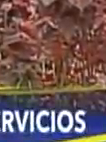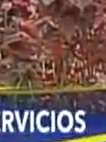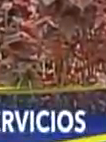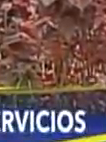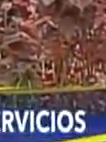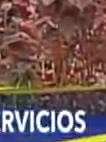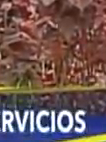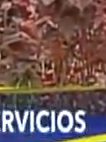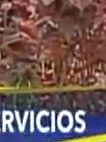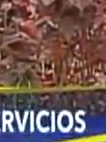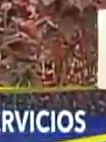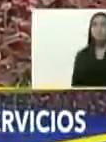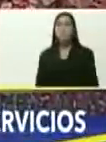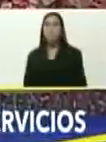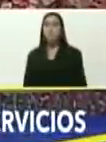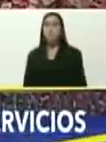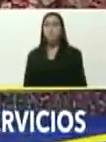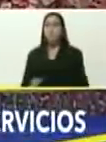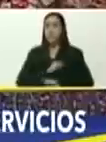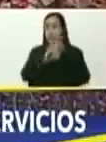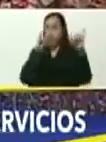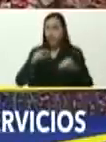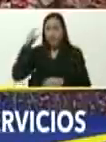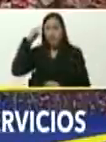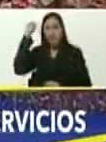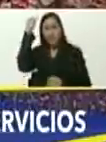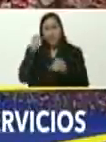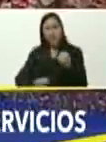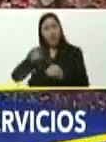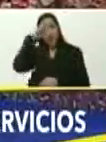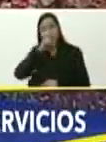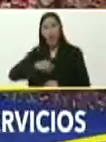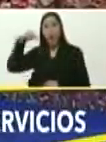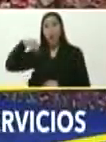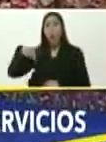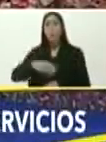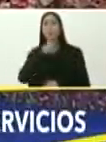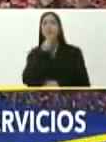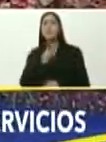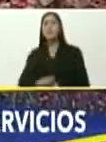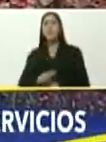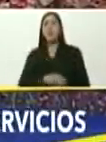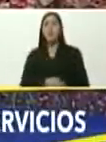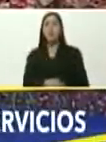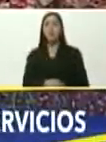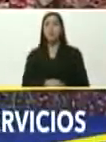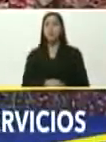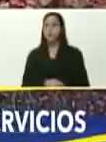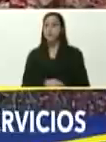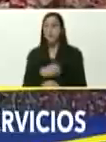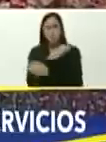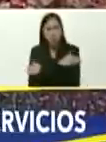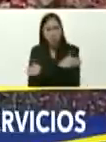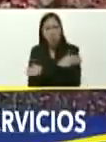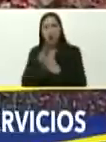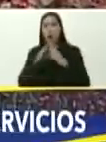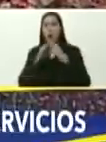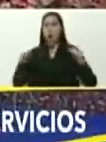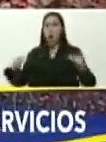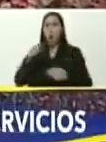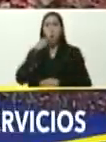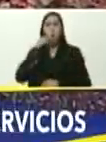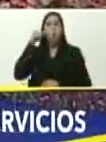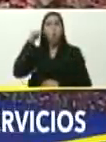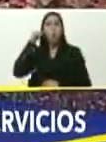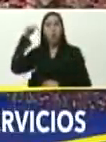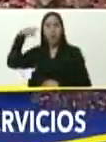días, Felicidades, ya a finales de este año, noviembre, diciembre, felicidades a todos y a todas,